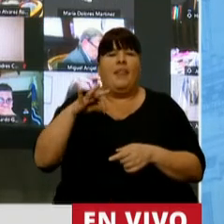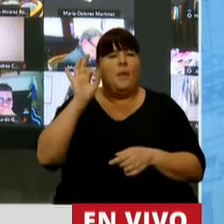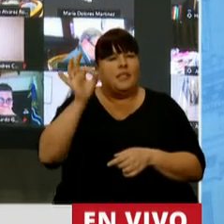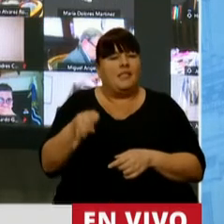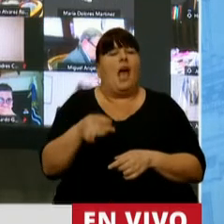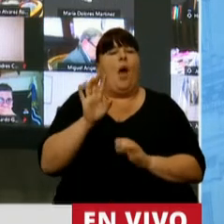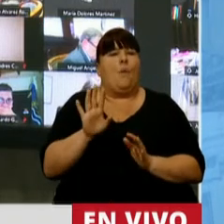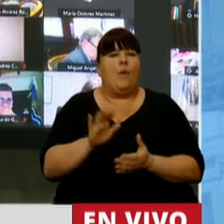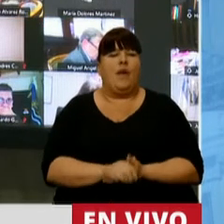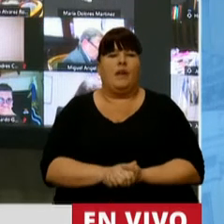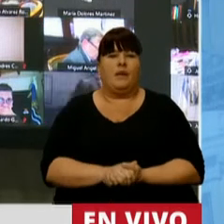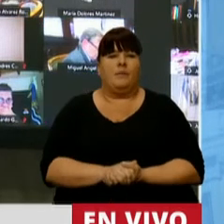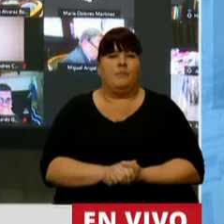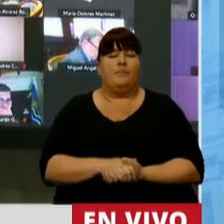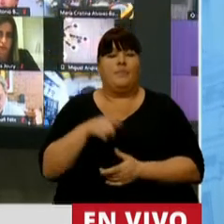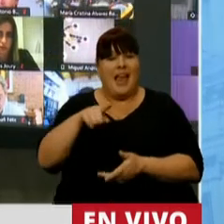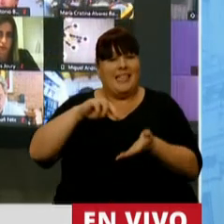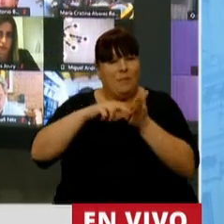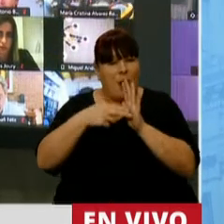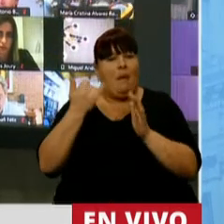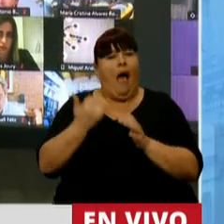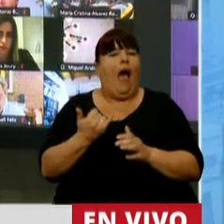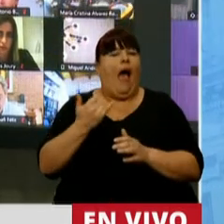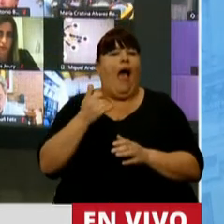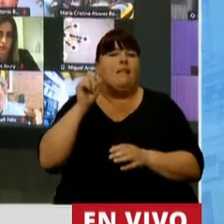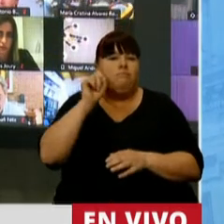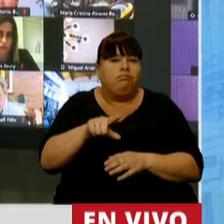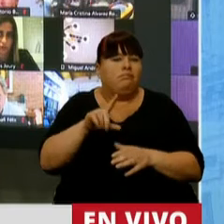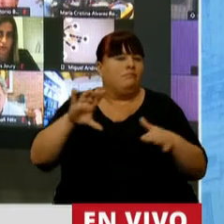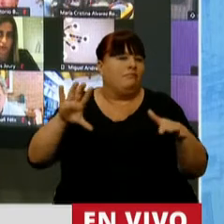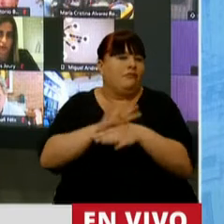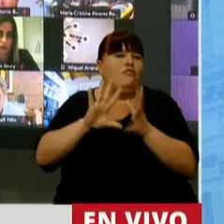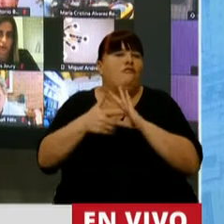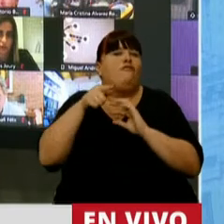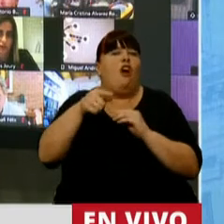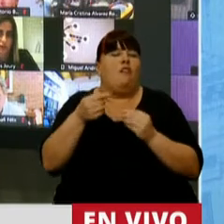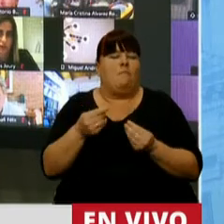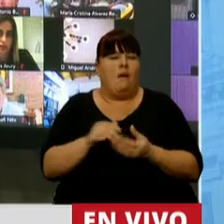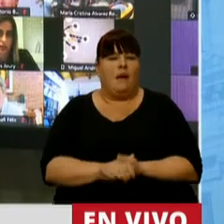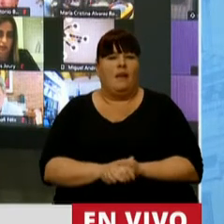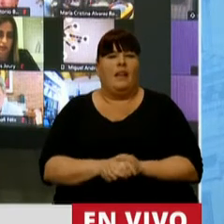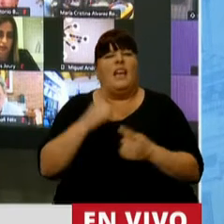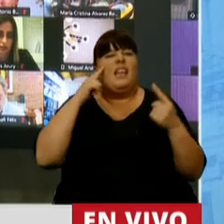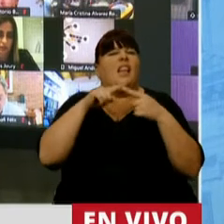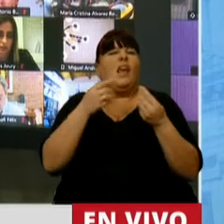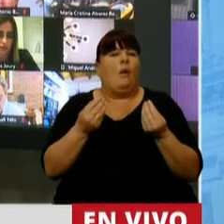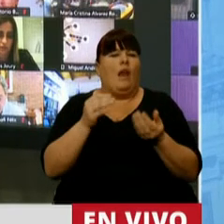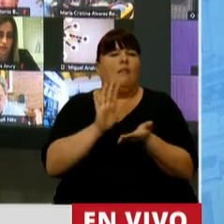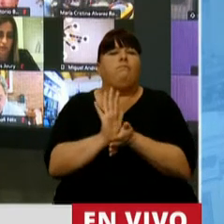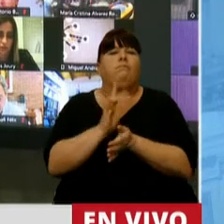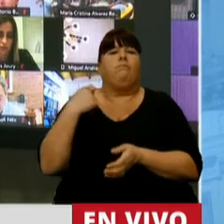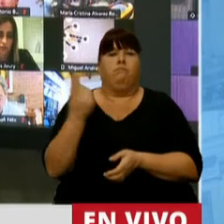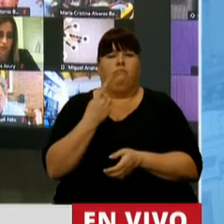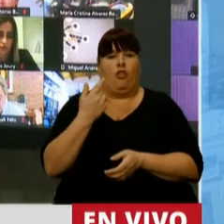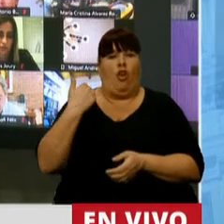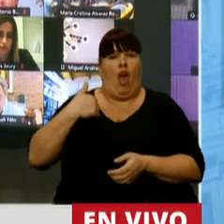presente, señor presidente, que dicha crisis tiene un componente propio que caracteriza su profundidad, que tiene que ver con lo que significó